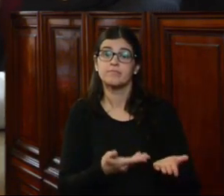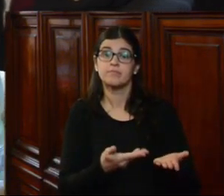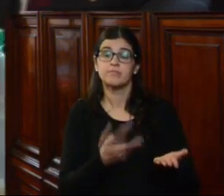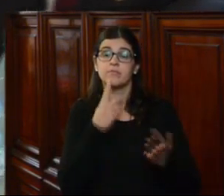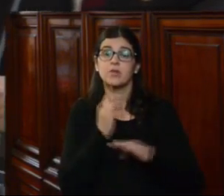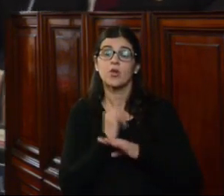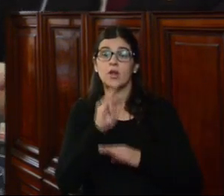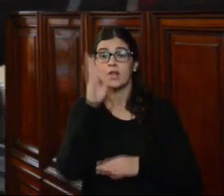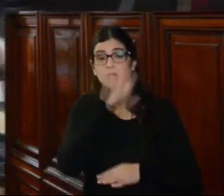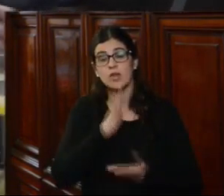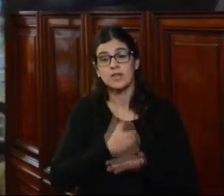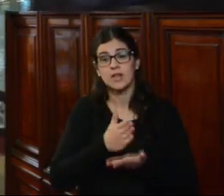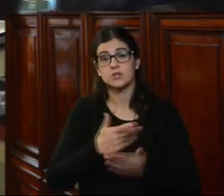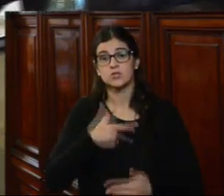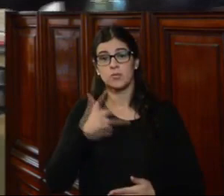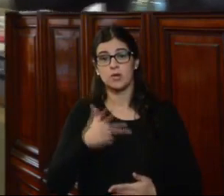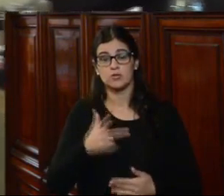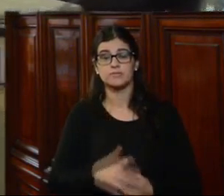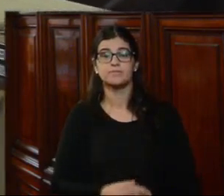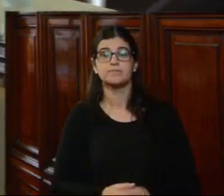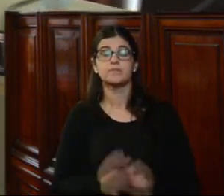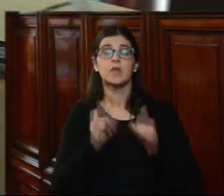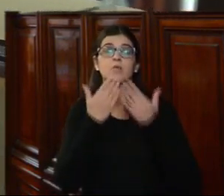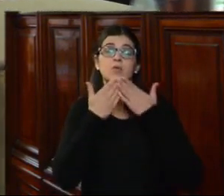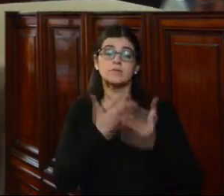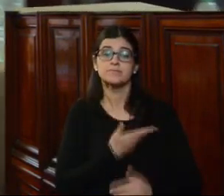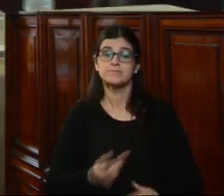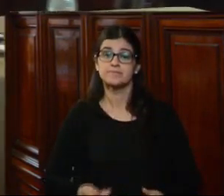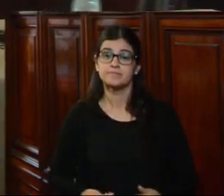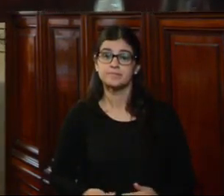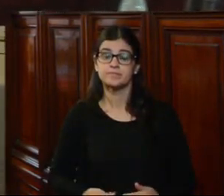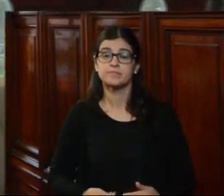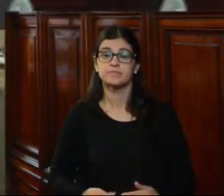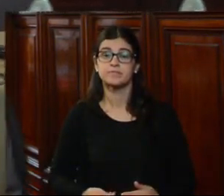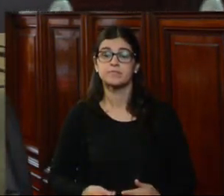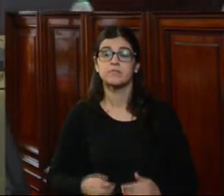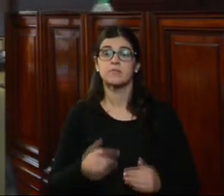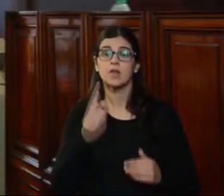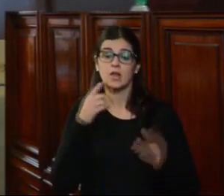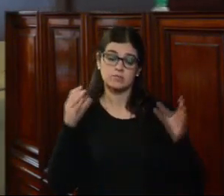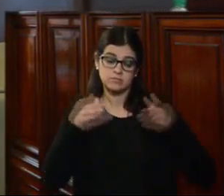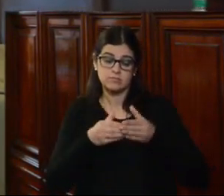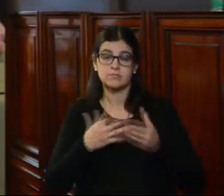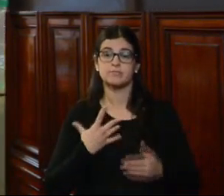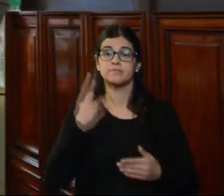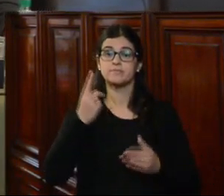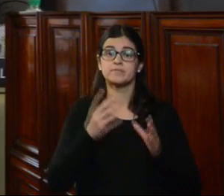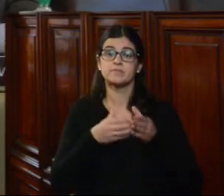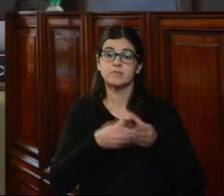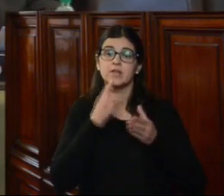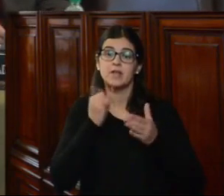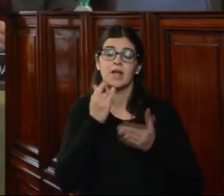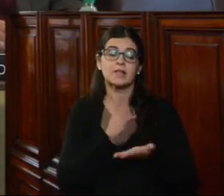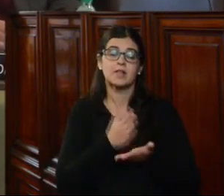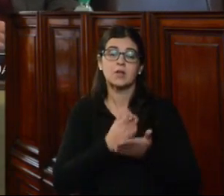señor presidente. En nombre del Consejo Directivo de la Institución Nacional de